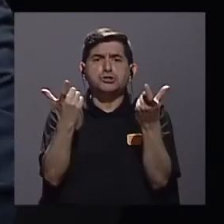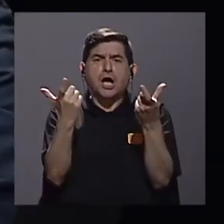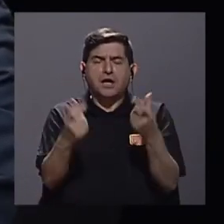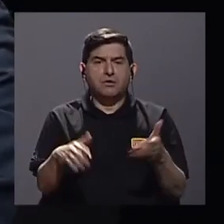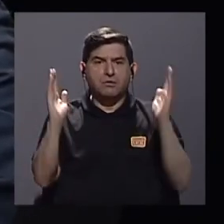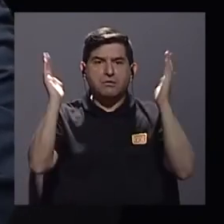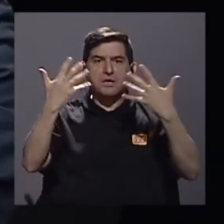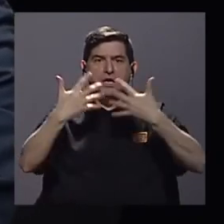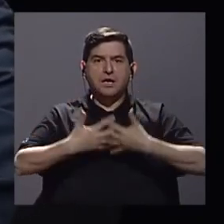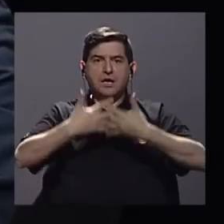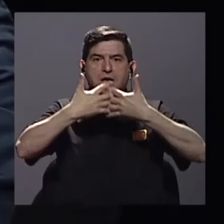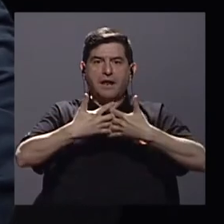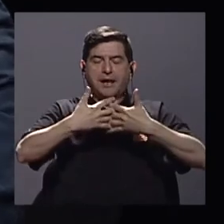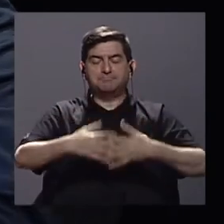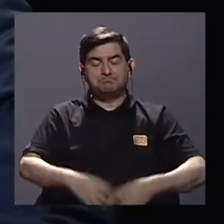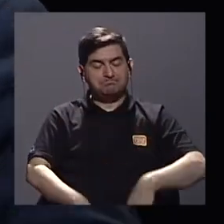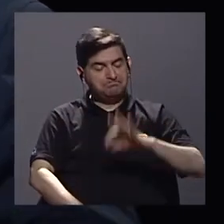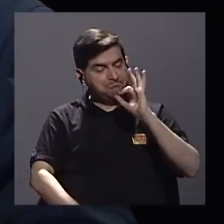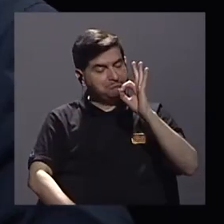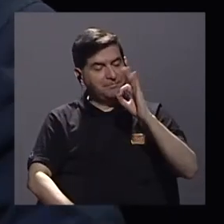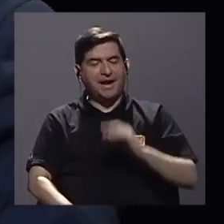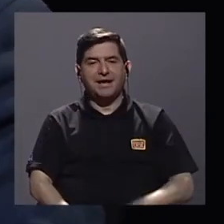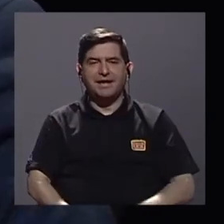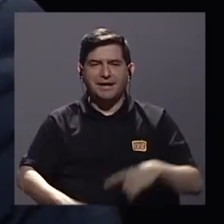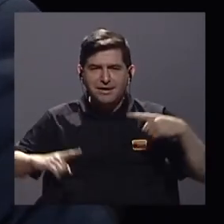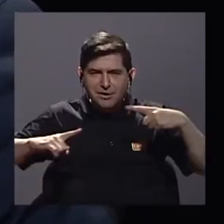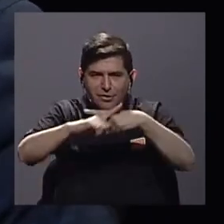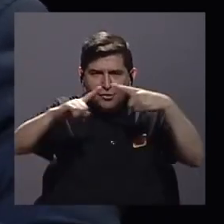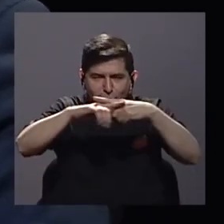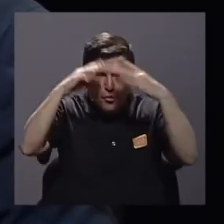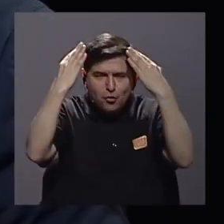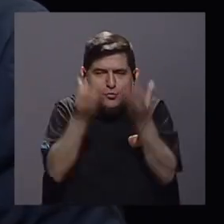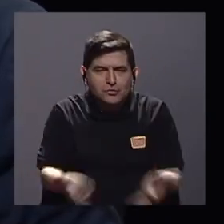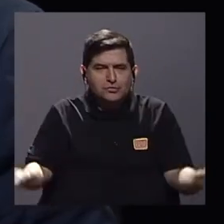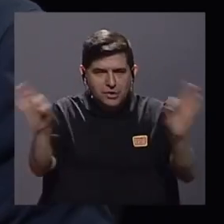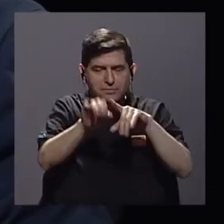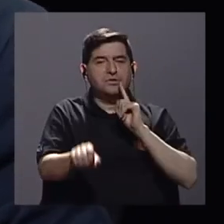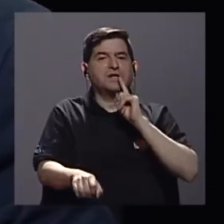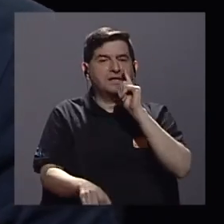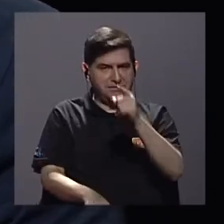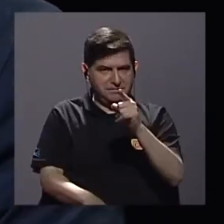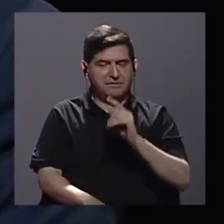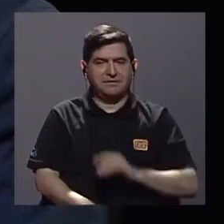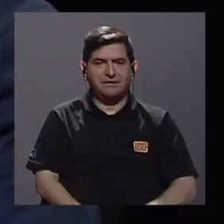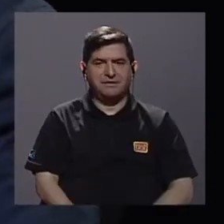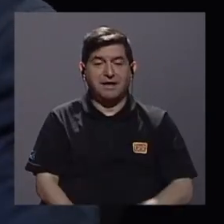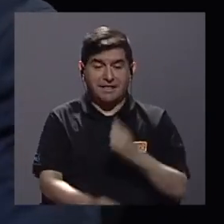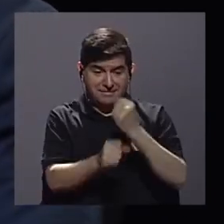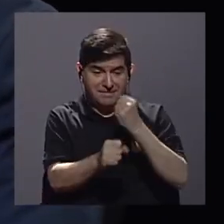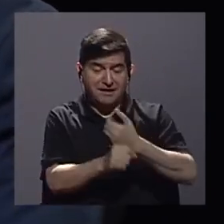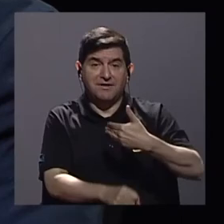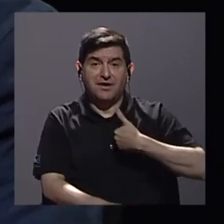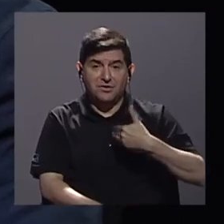grandes empresas bueno ese cruce de datos es fundamental usted lo acaba de haber dicho y creo que esa es la tarea que tiene que hacer el ejecutivo